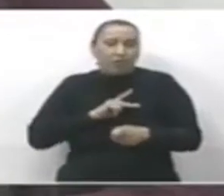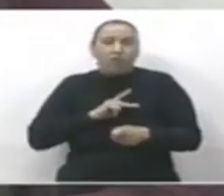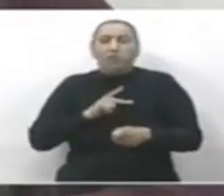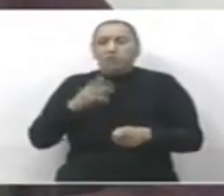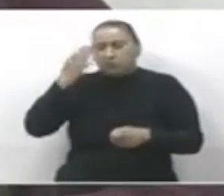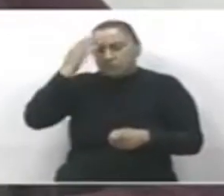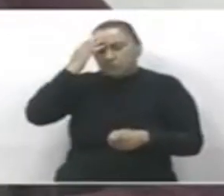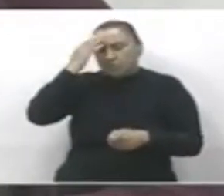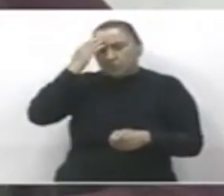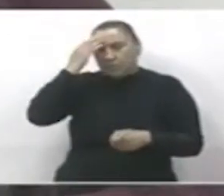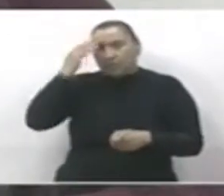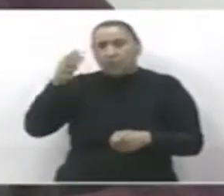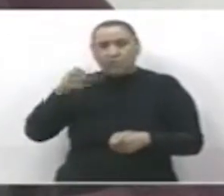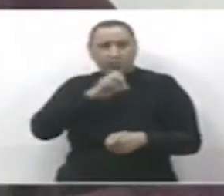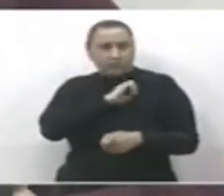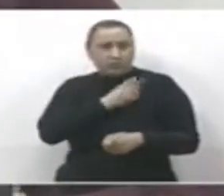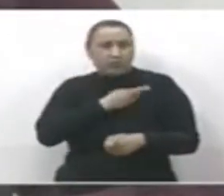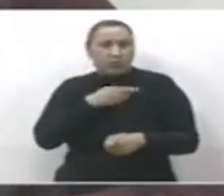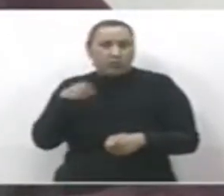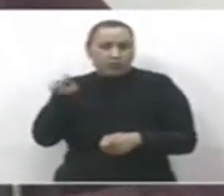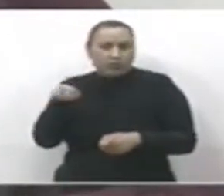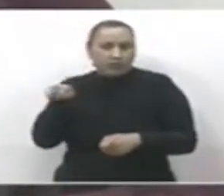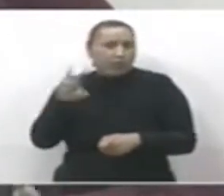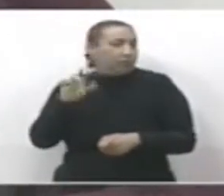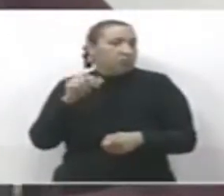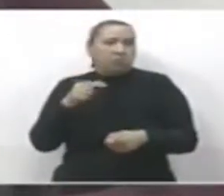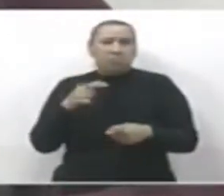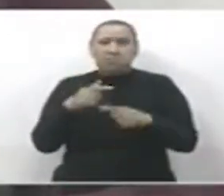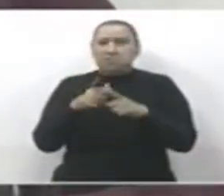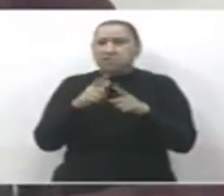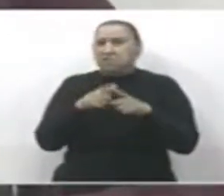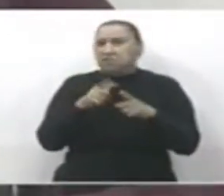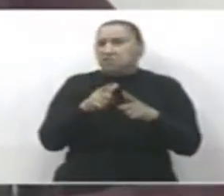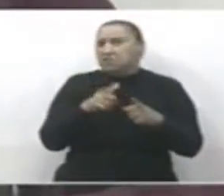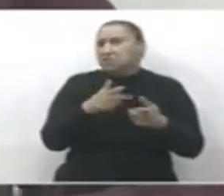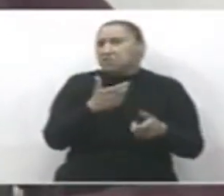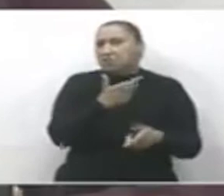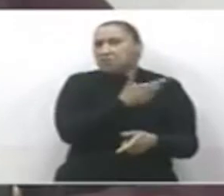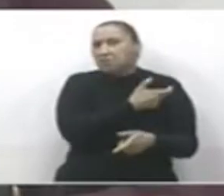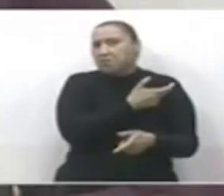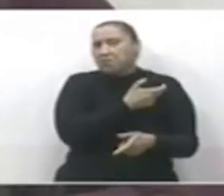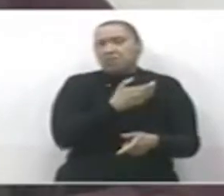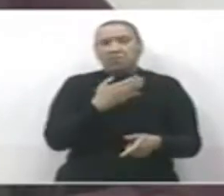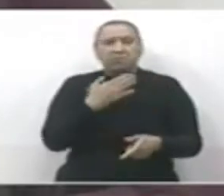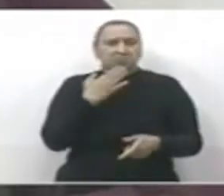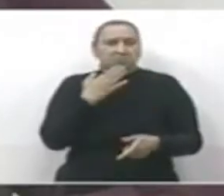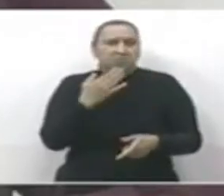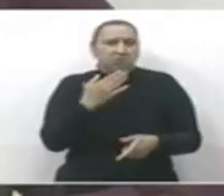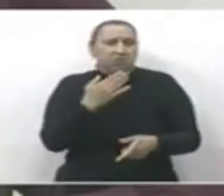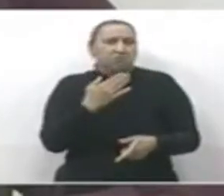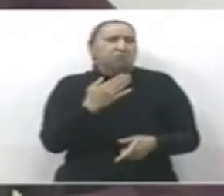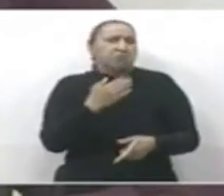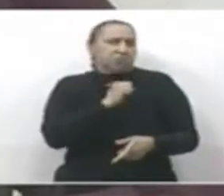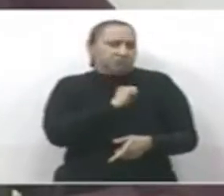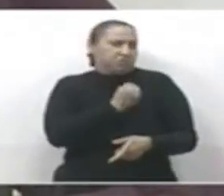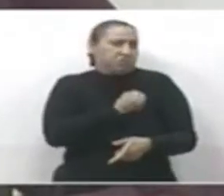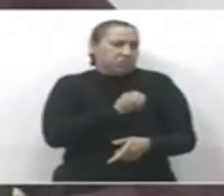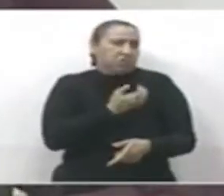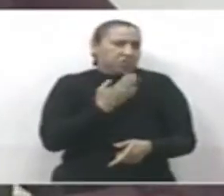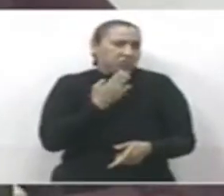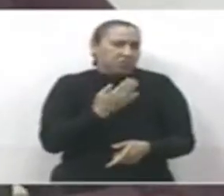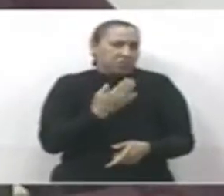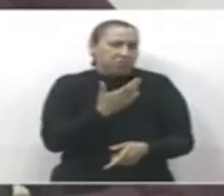compañera de salud norteamericana es que nos sintió diferente a inyectarse otra vacuna y dijo sentirse aliviada al saber